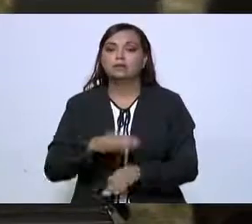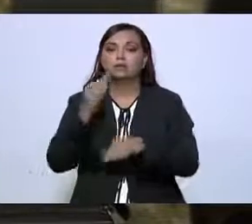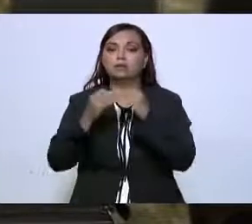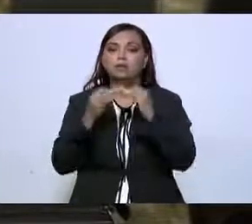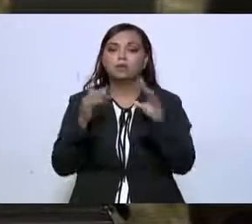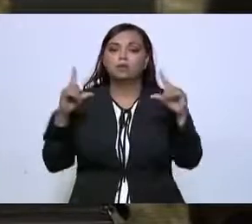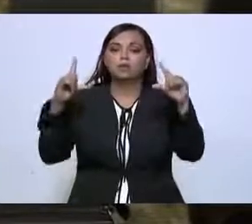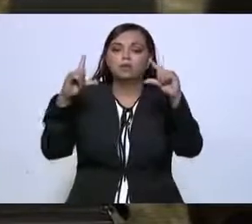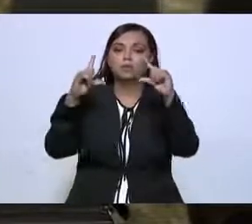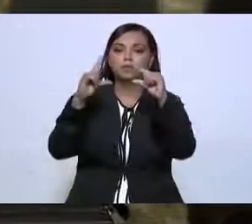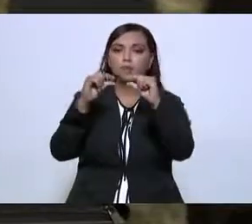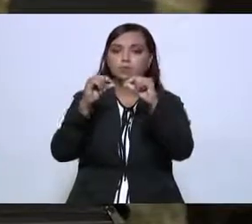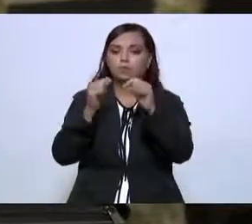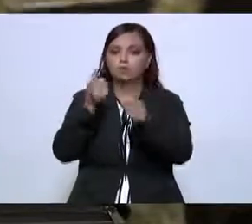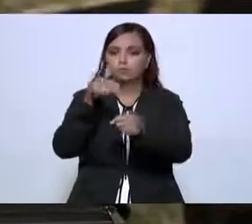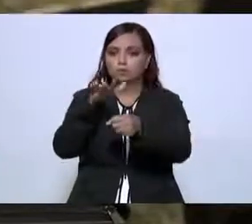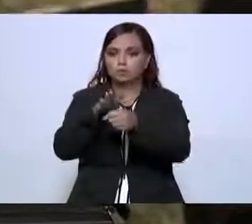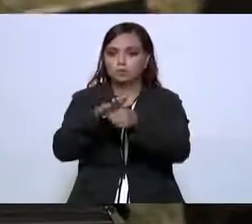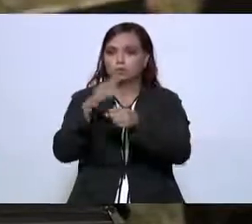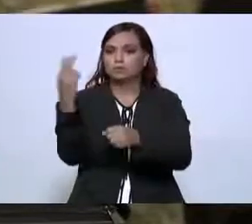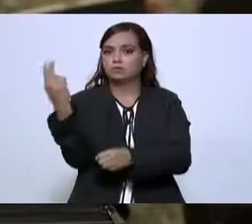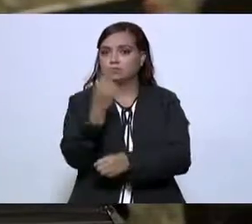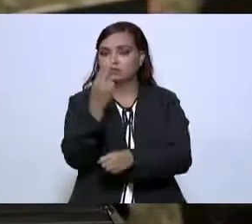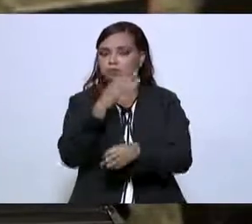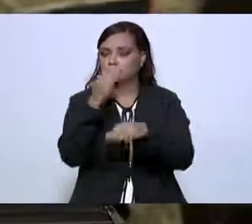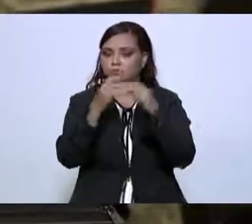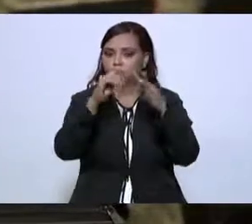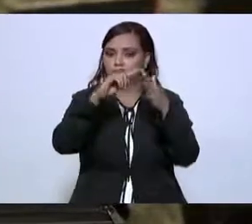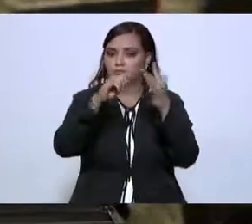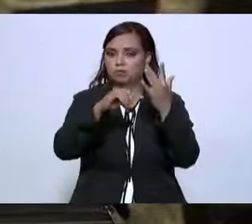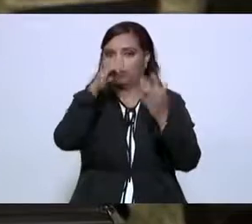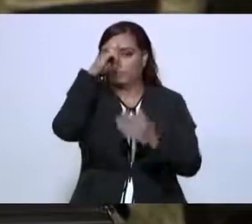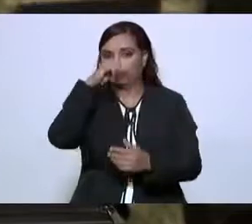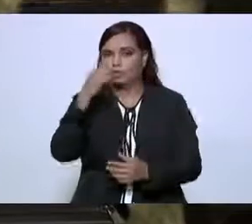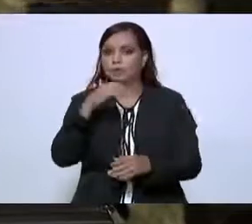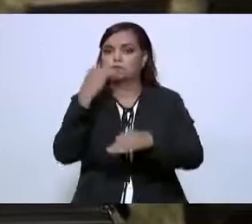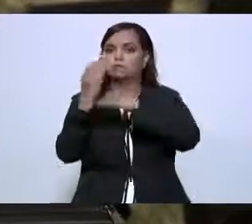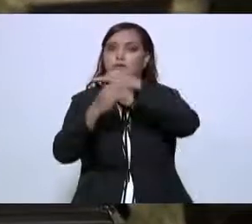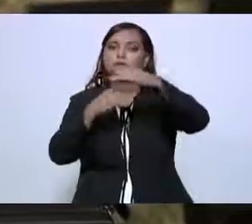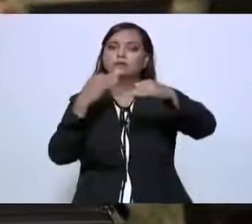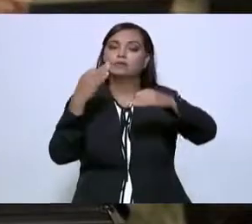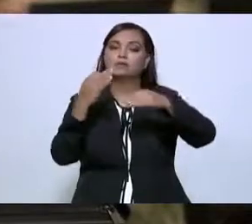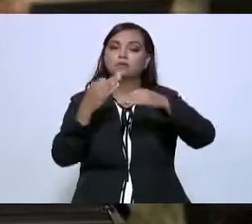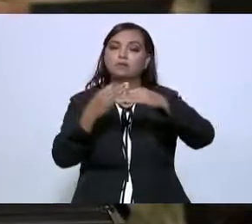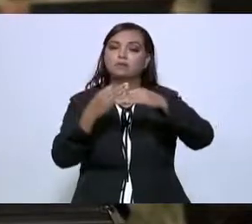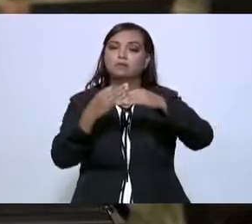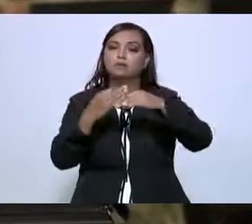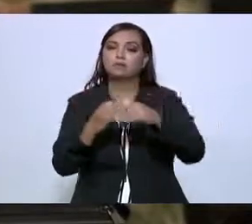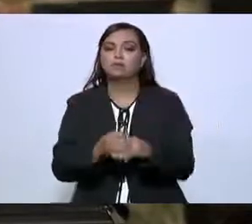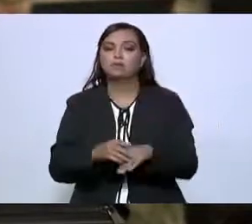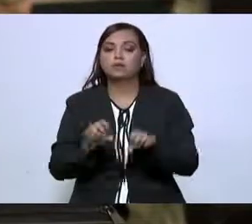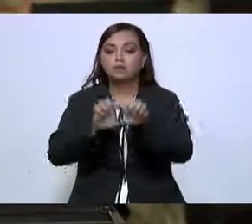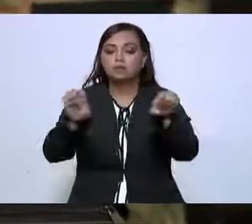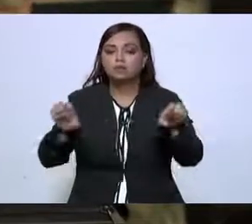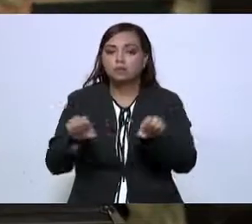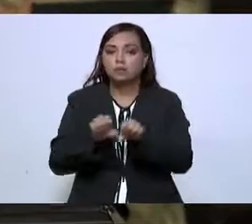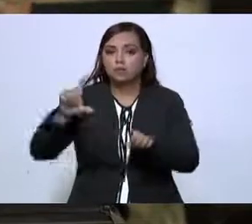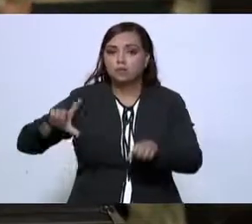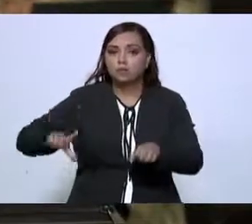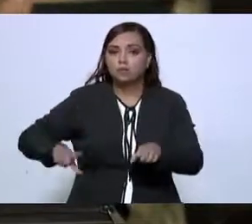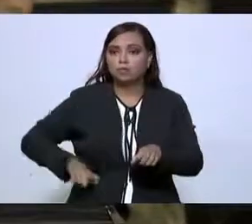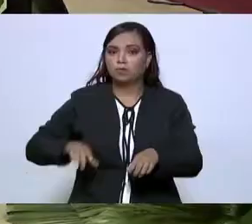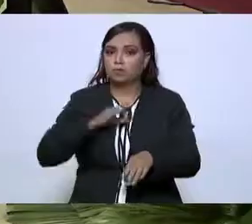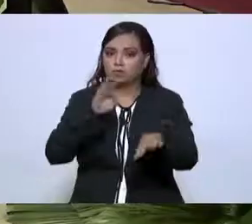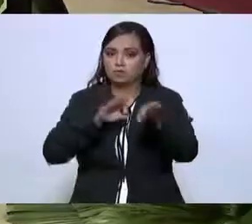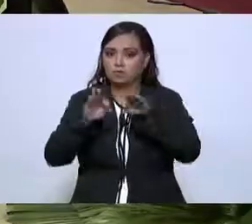simplificaciones administrativas necesarias para que toda la maquinaria gubernamental funcione con